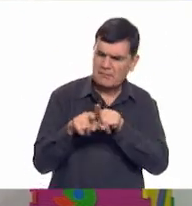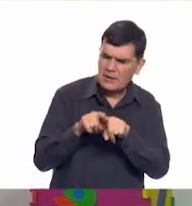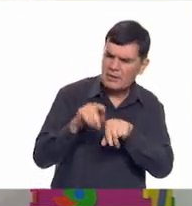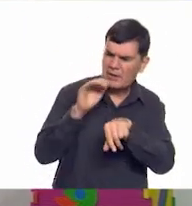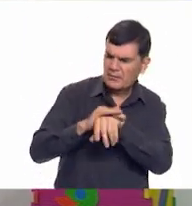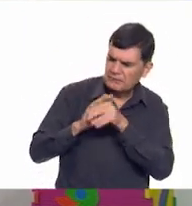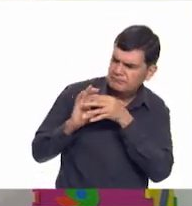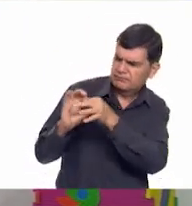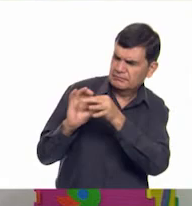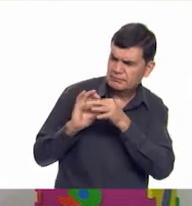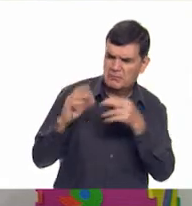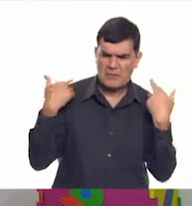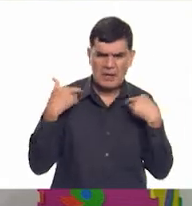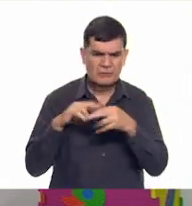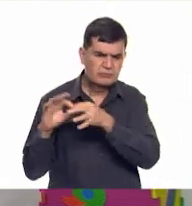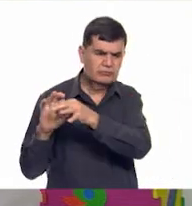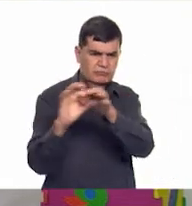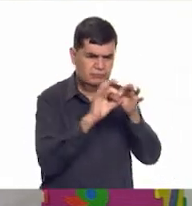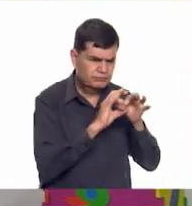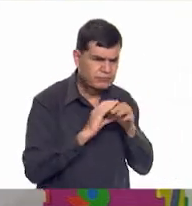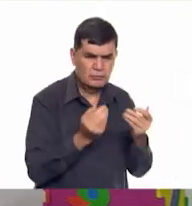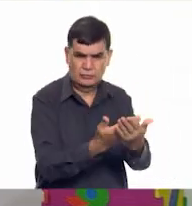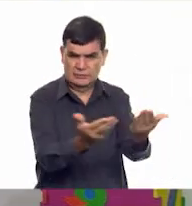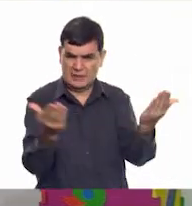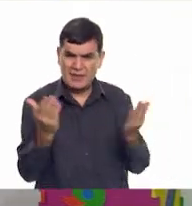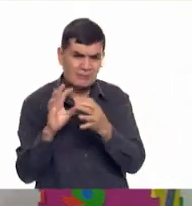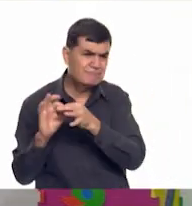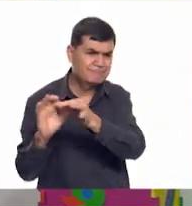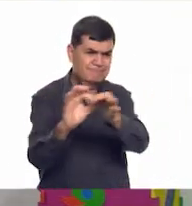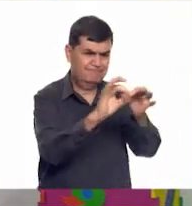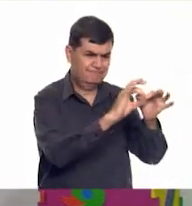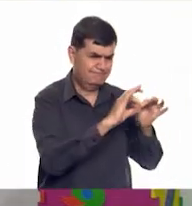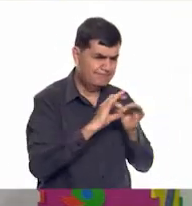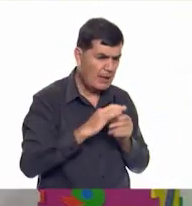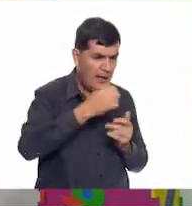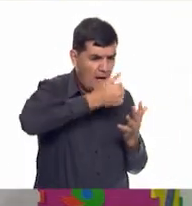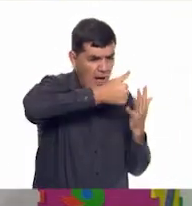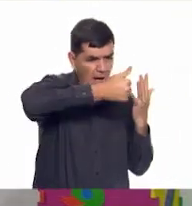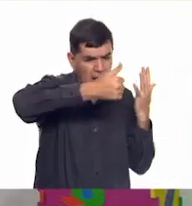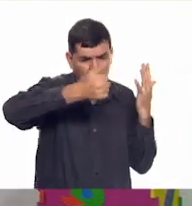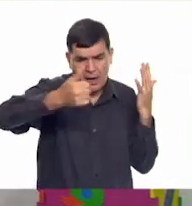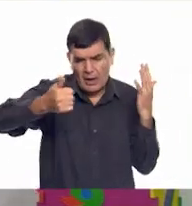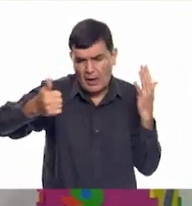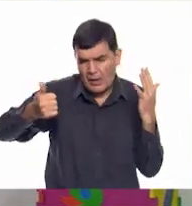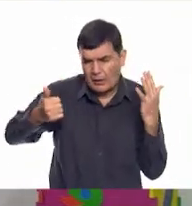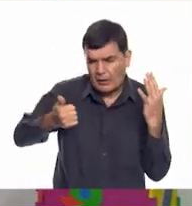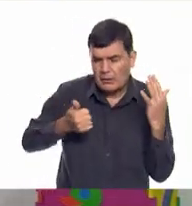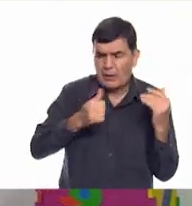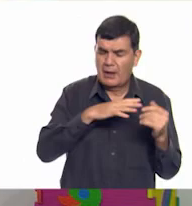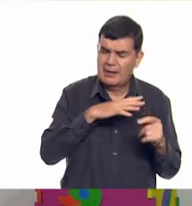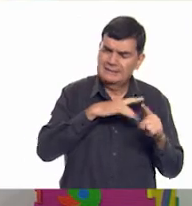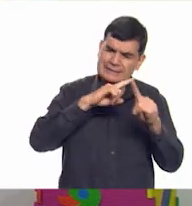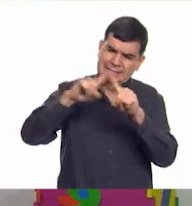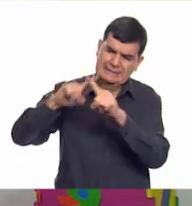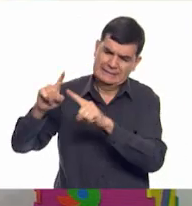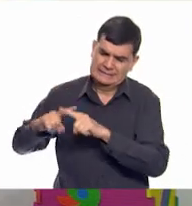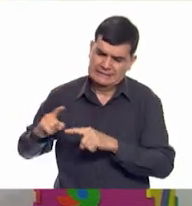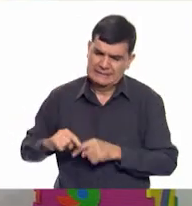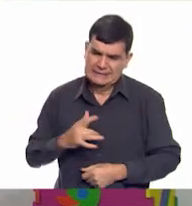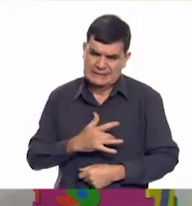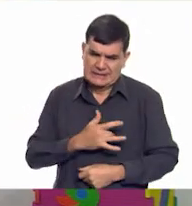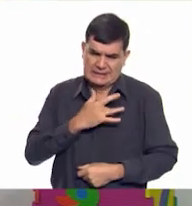amigos, con mis maestros, con ustedes. Solo que con cada uno me ido involucrando con diferentes